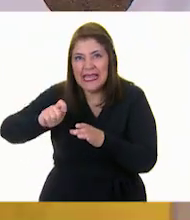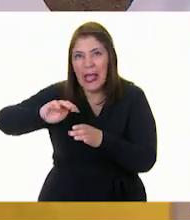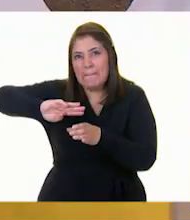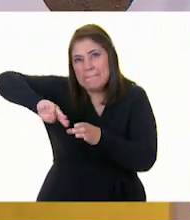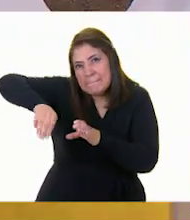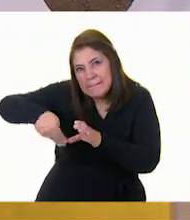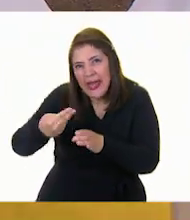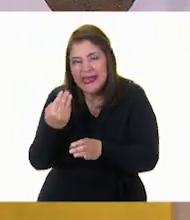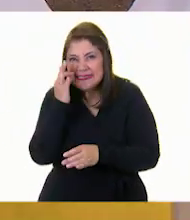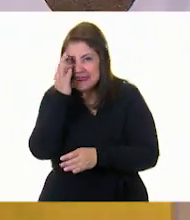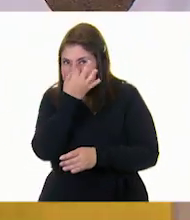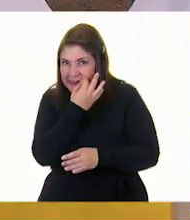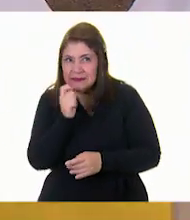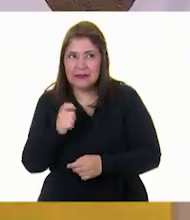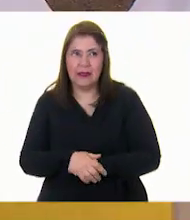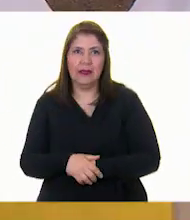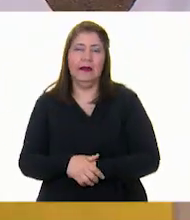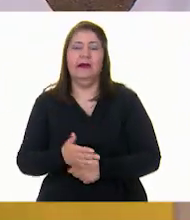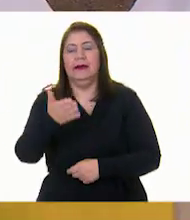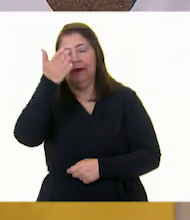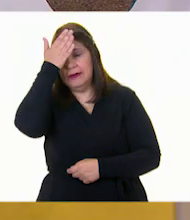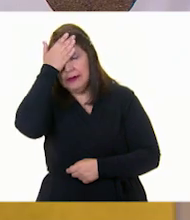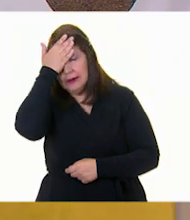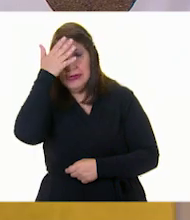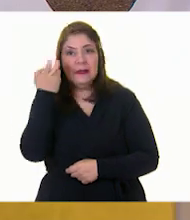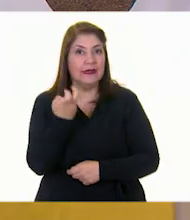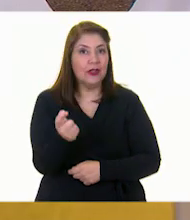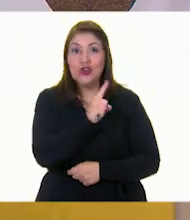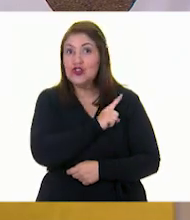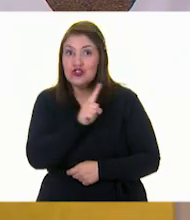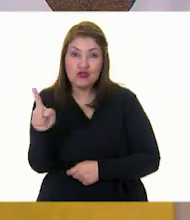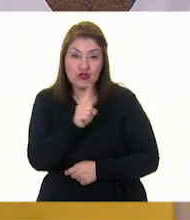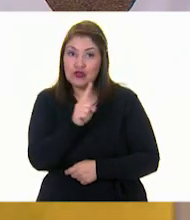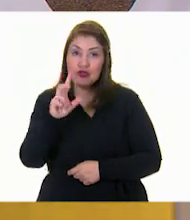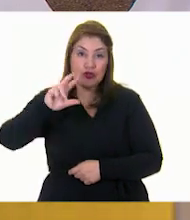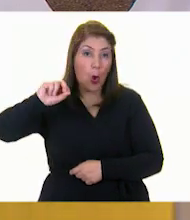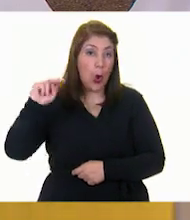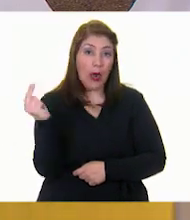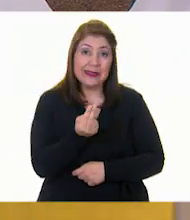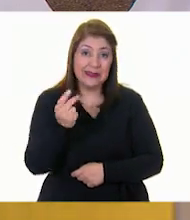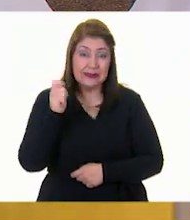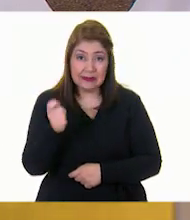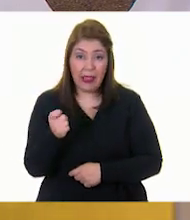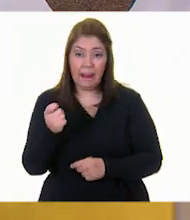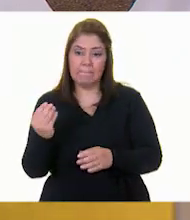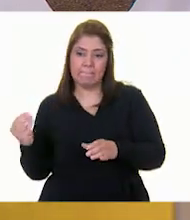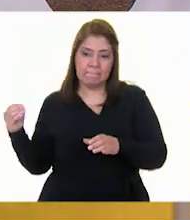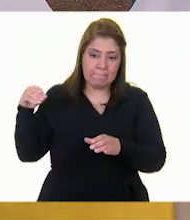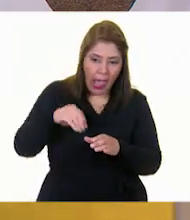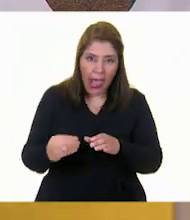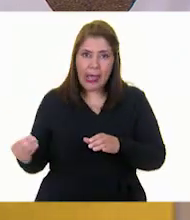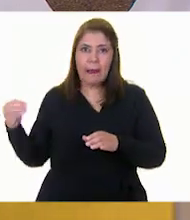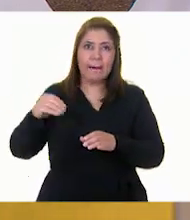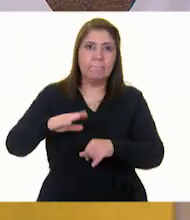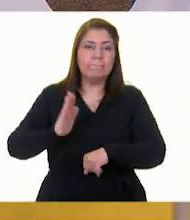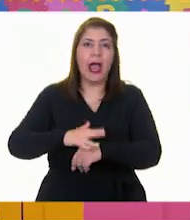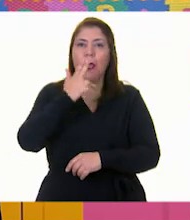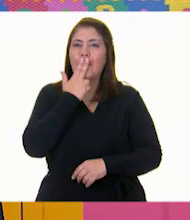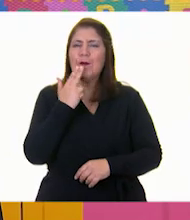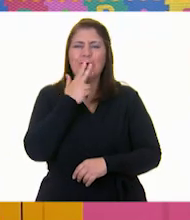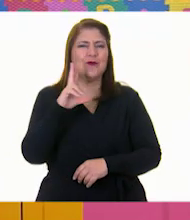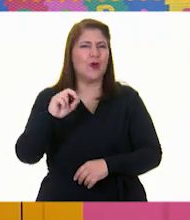¡Ay, por la coatlicue! ¡No es necesario agregarle esas cosas!